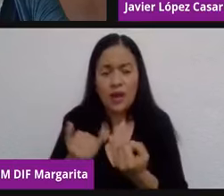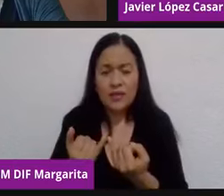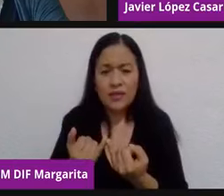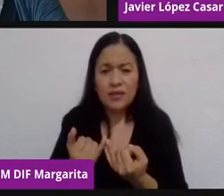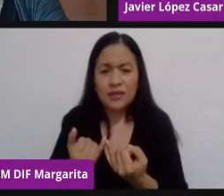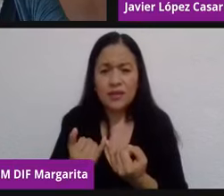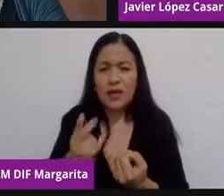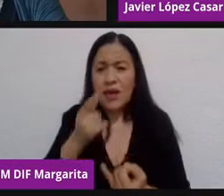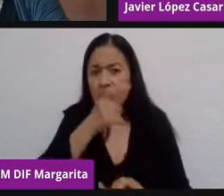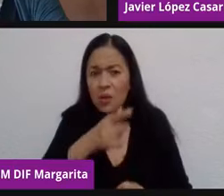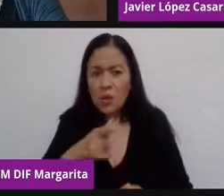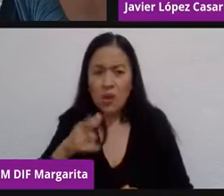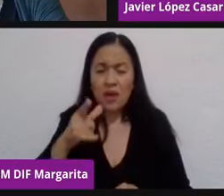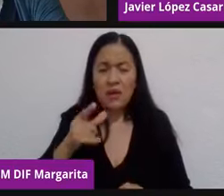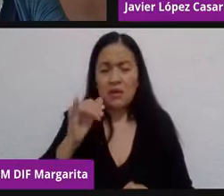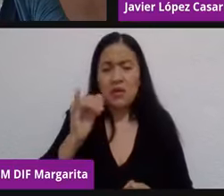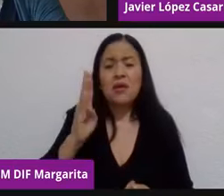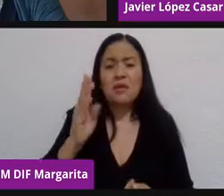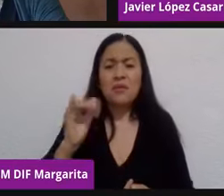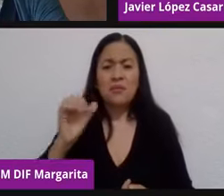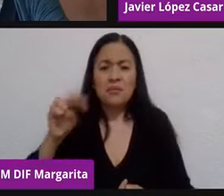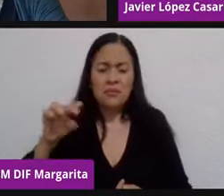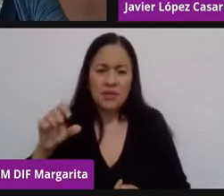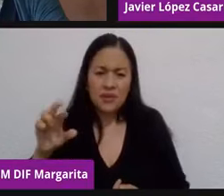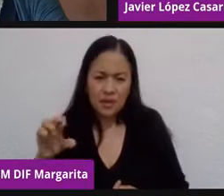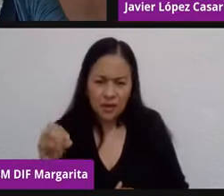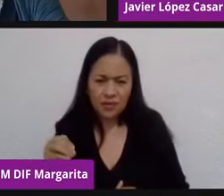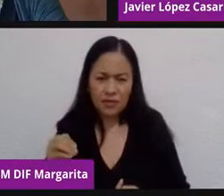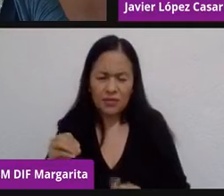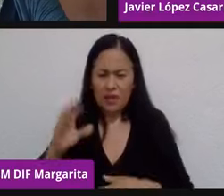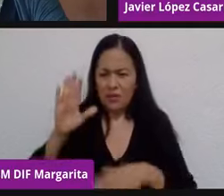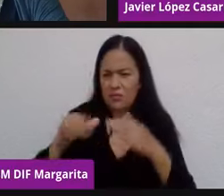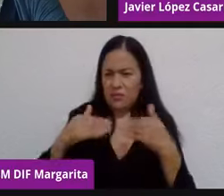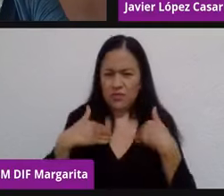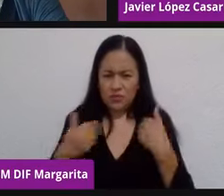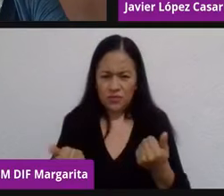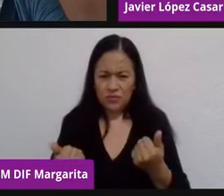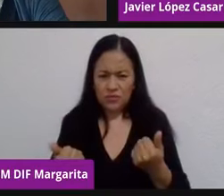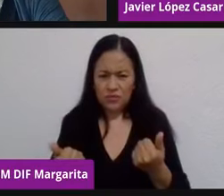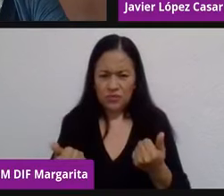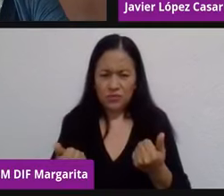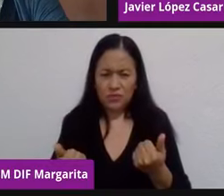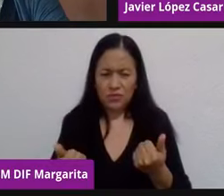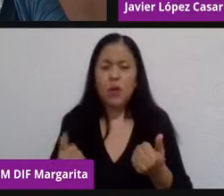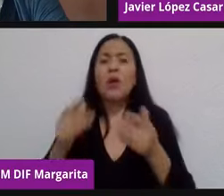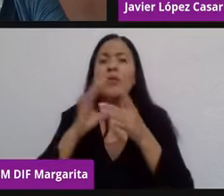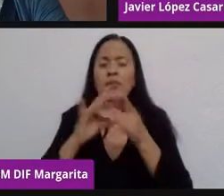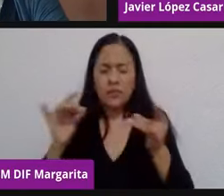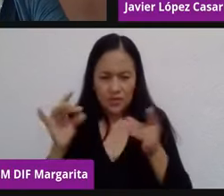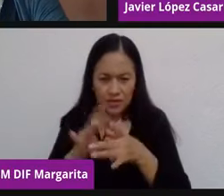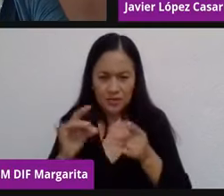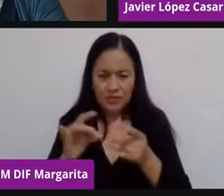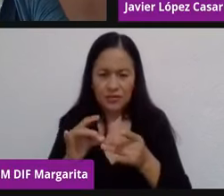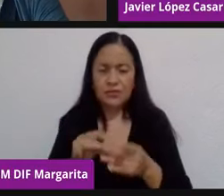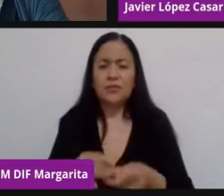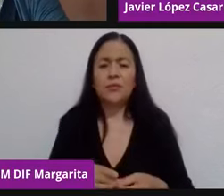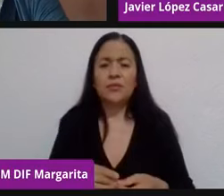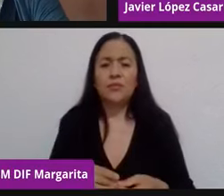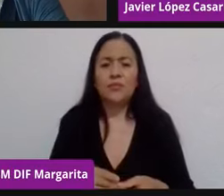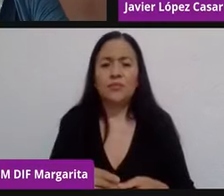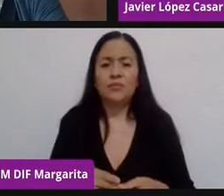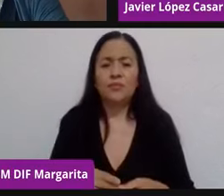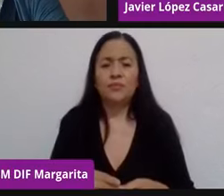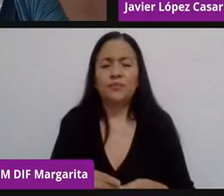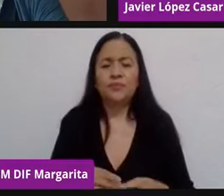que es el binario, ¿no? Entonces, de repente, cuando empezamos a entender lo que es escribir código, es adentrarte en otro mundo y, por decir, uno de los